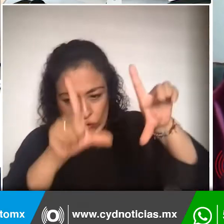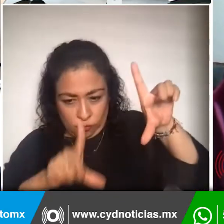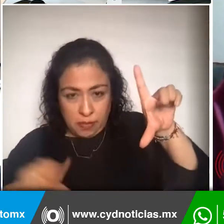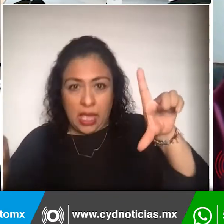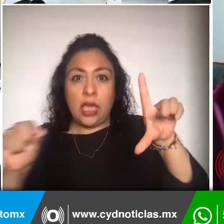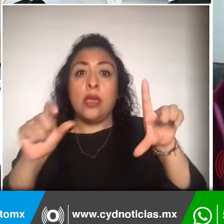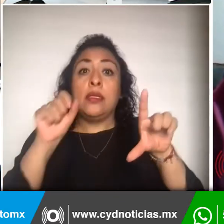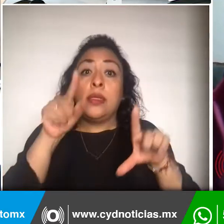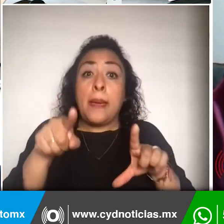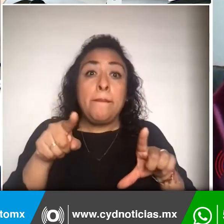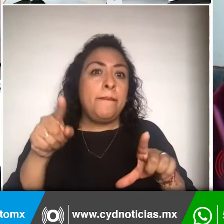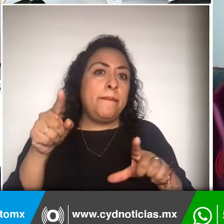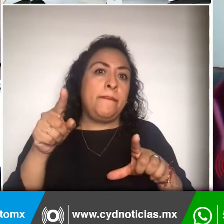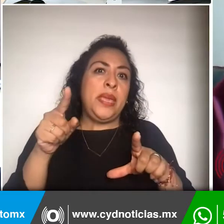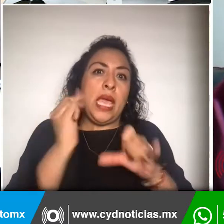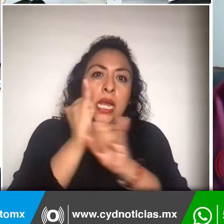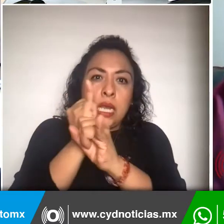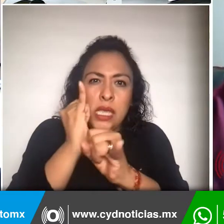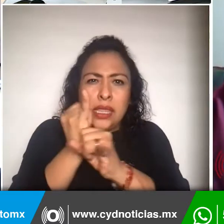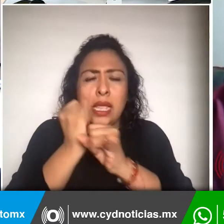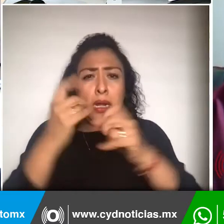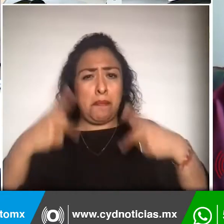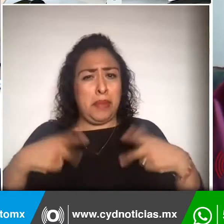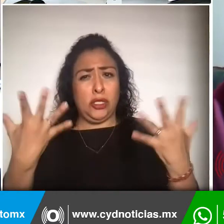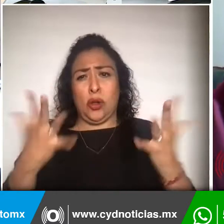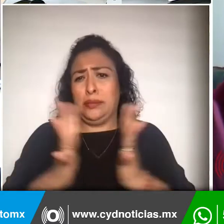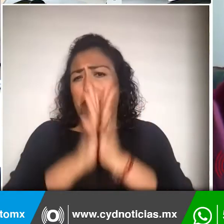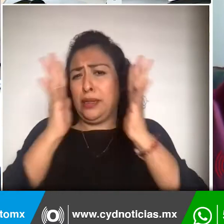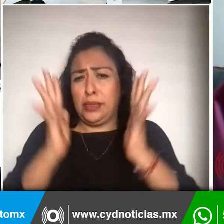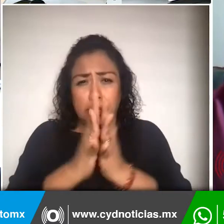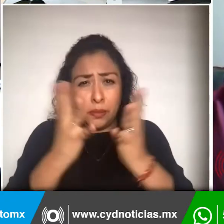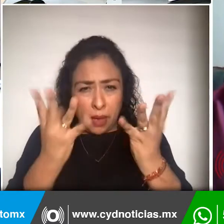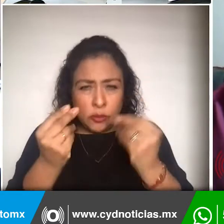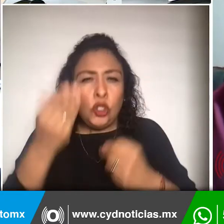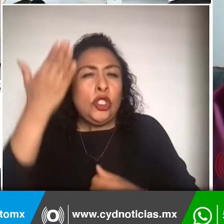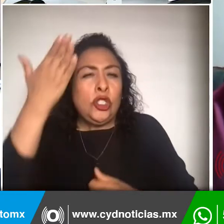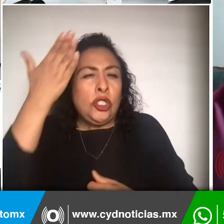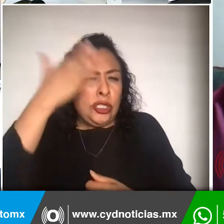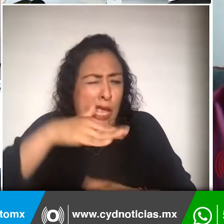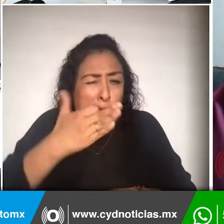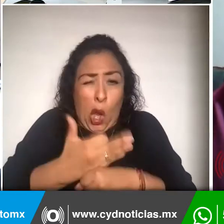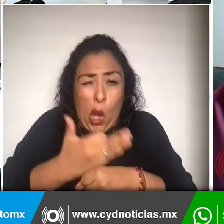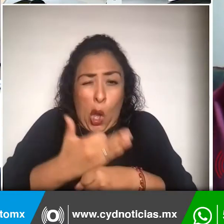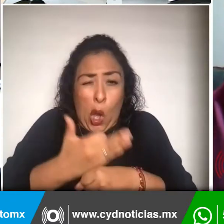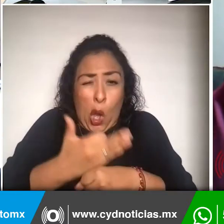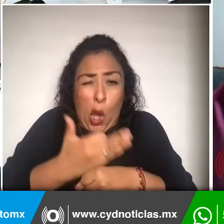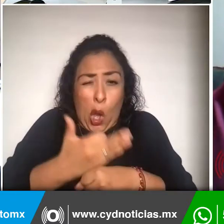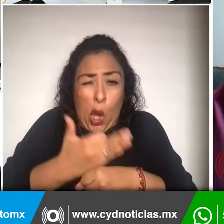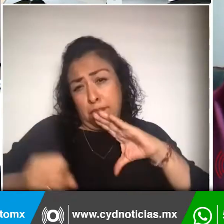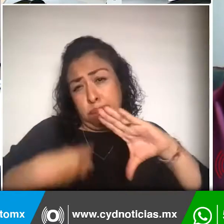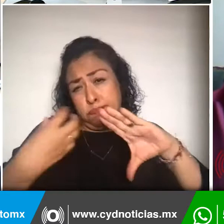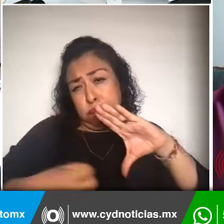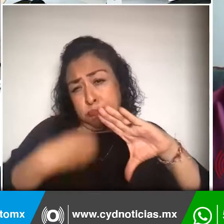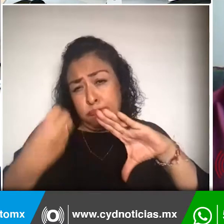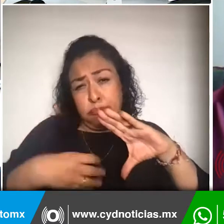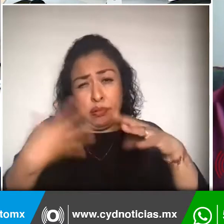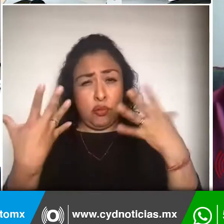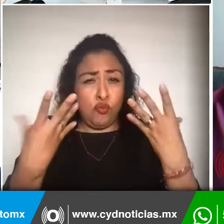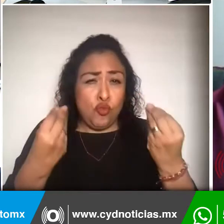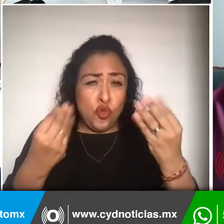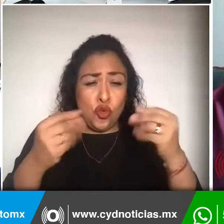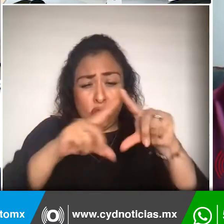participa mucho y yo sé que ahora mismo nos van a comenzar a escribir de todo el país, de la Mixteca Oaxaqueña, de